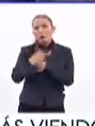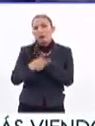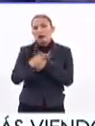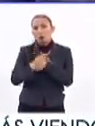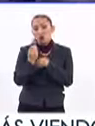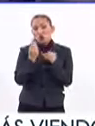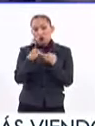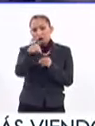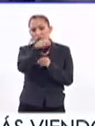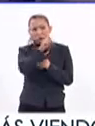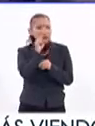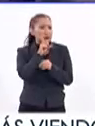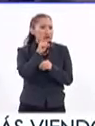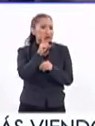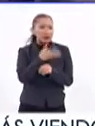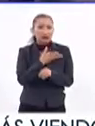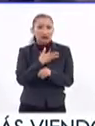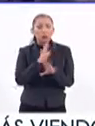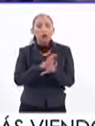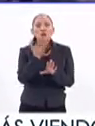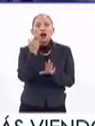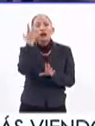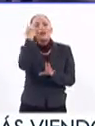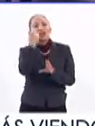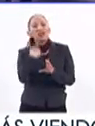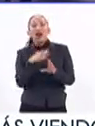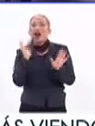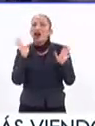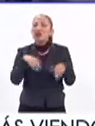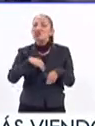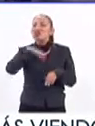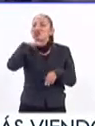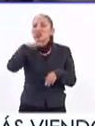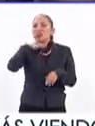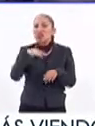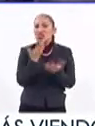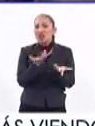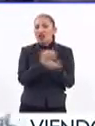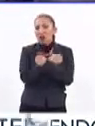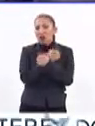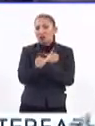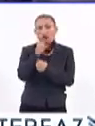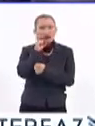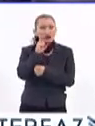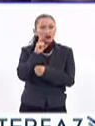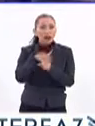bastante alto, por la falta de educación sexual que se tiene y porque